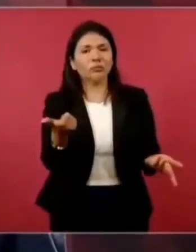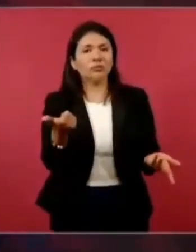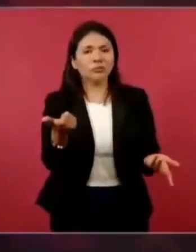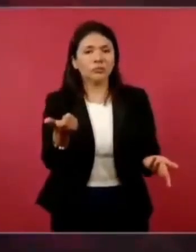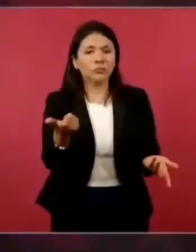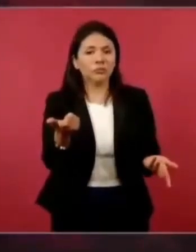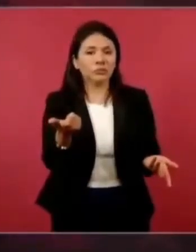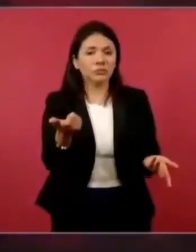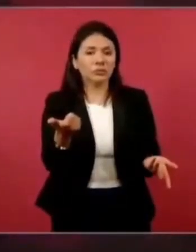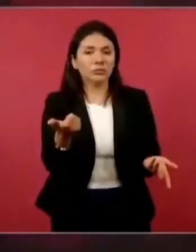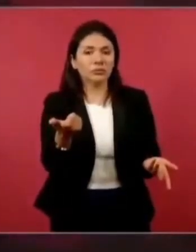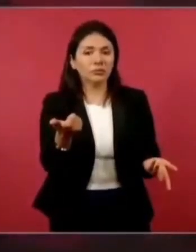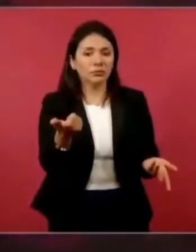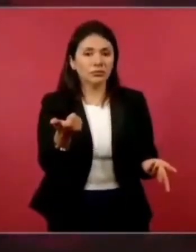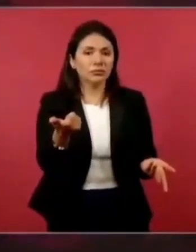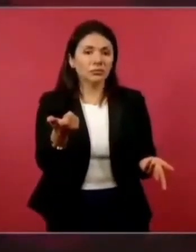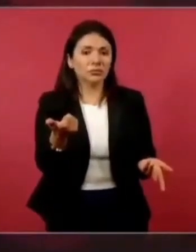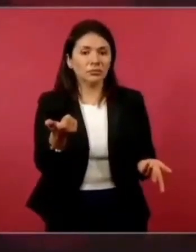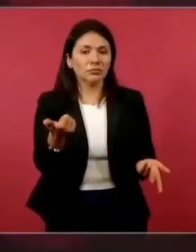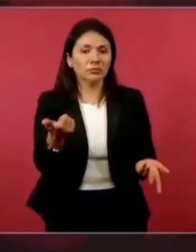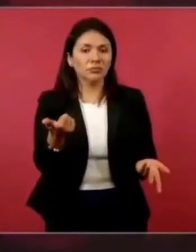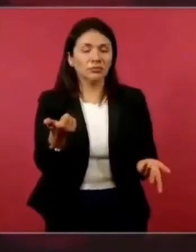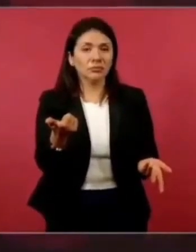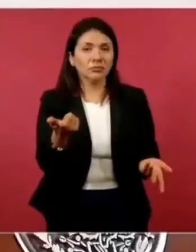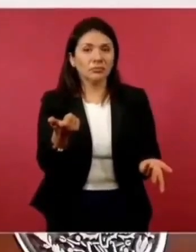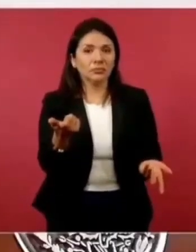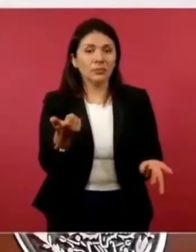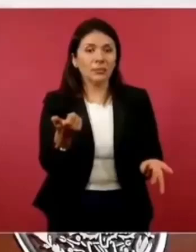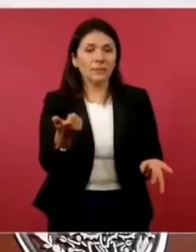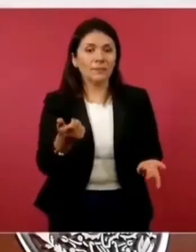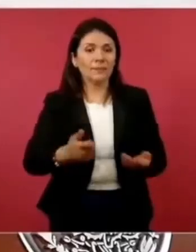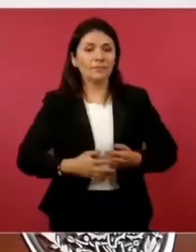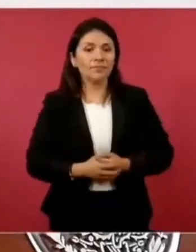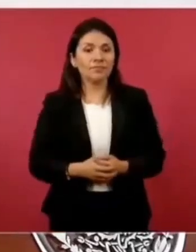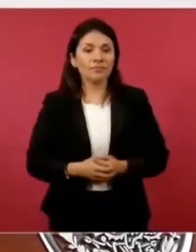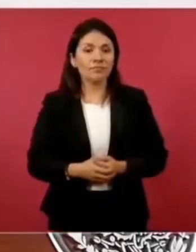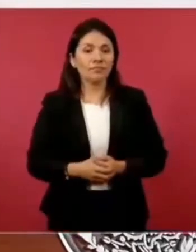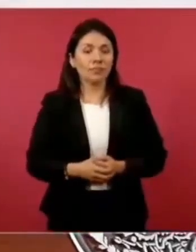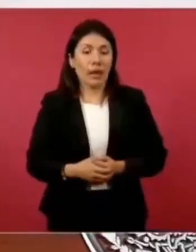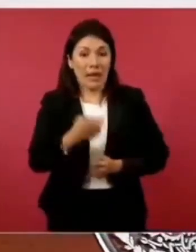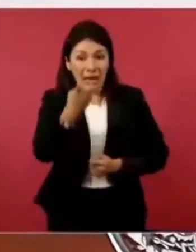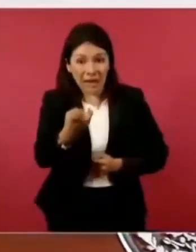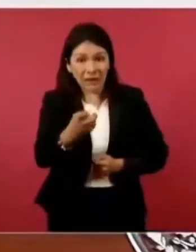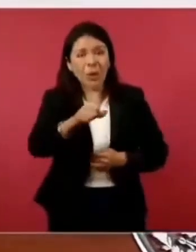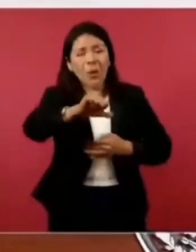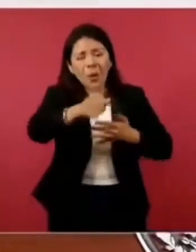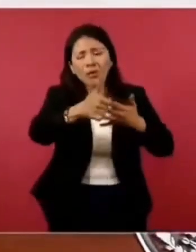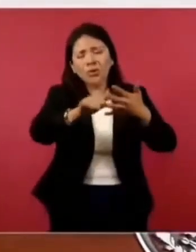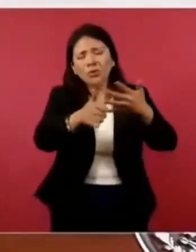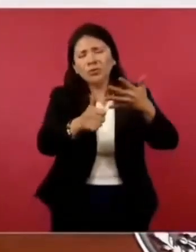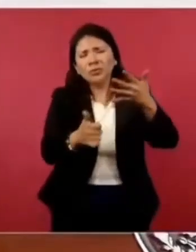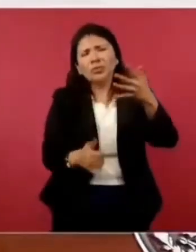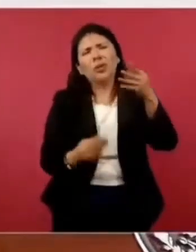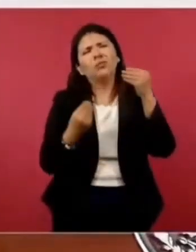muchas otras cosas,